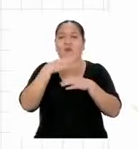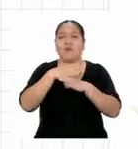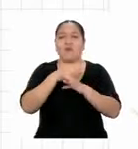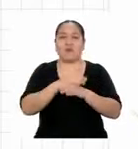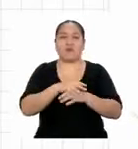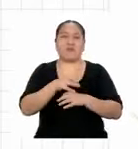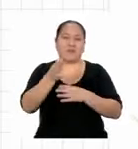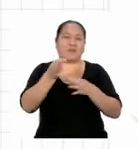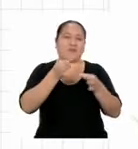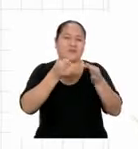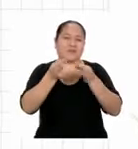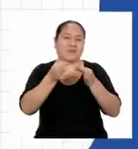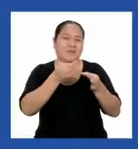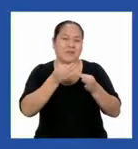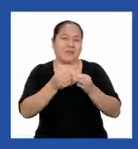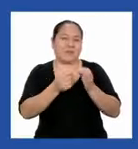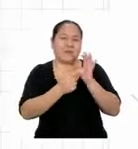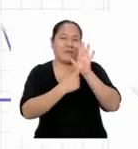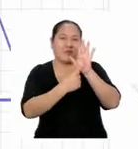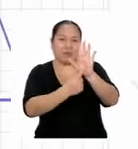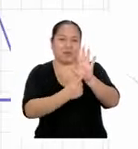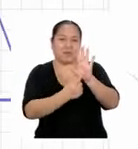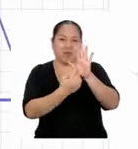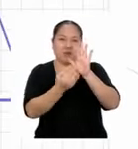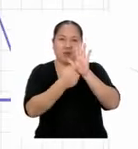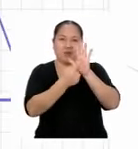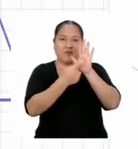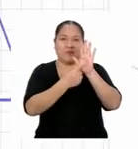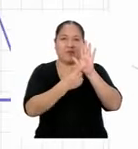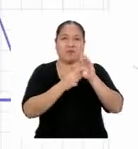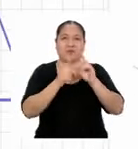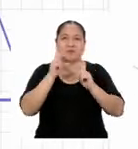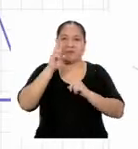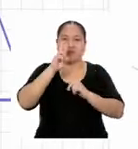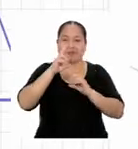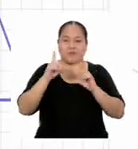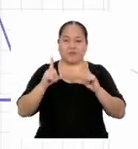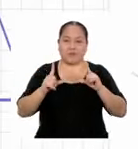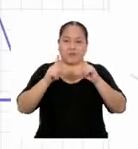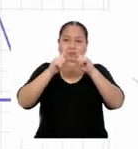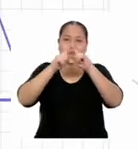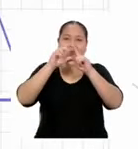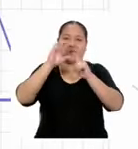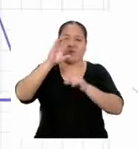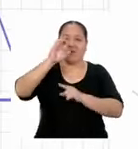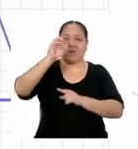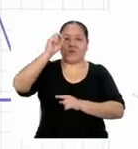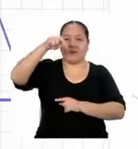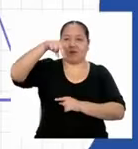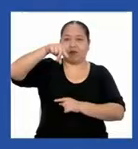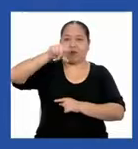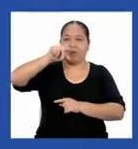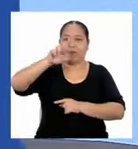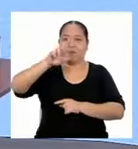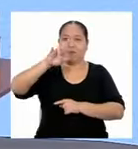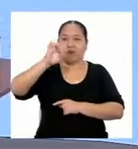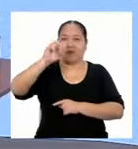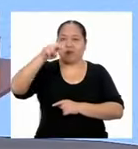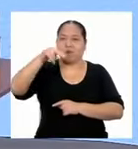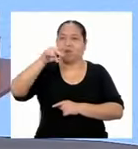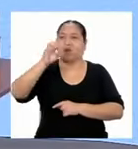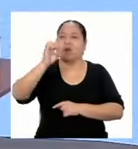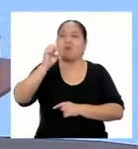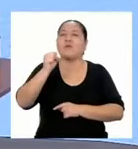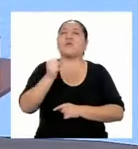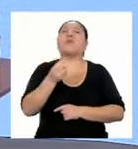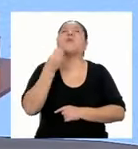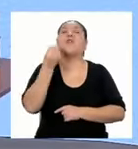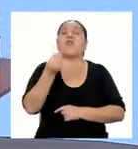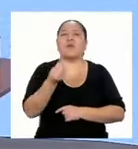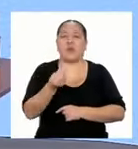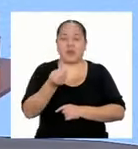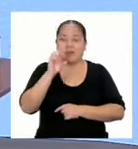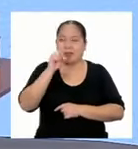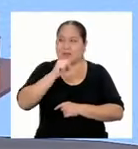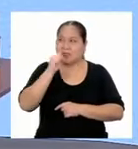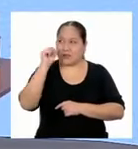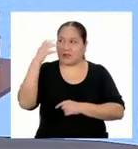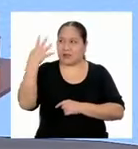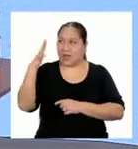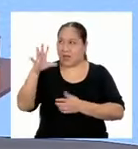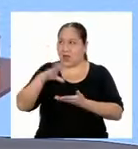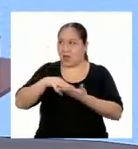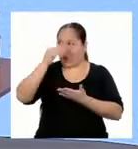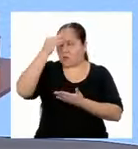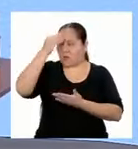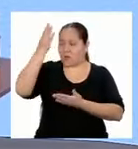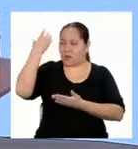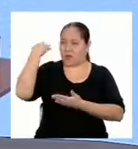Mejor te lo explico con un ejemplo. Estos dos triángulos son congruentes. ¿Sabes por qué? Sí, justo eso lo aprendí hace